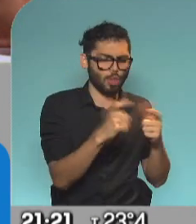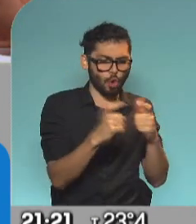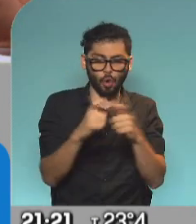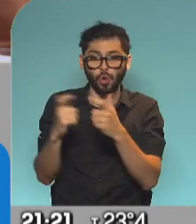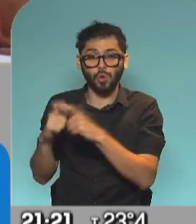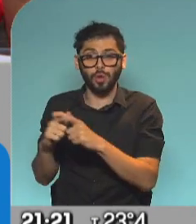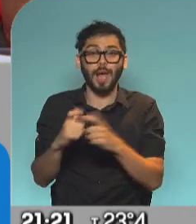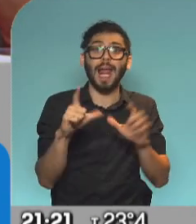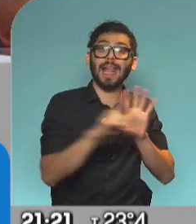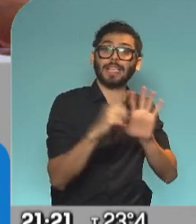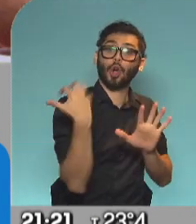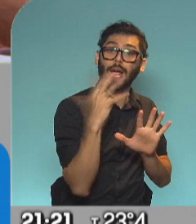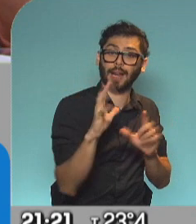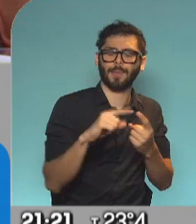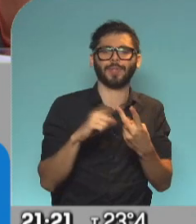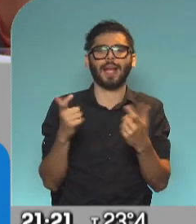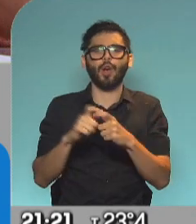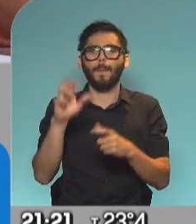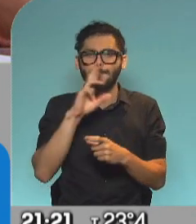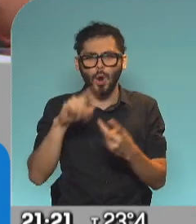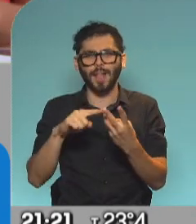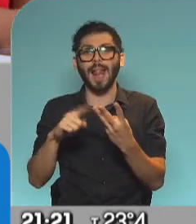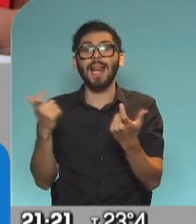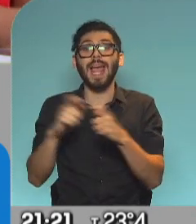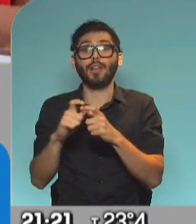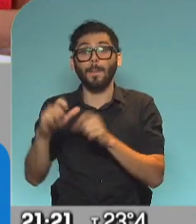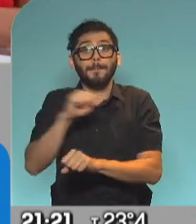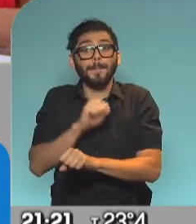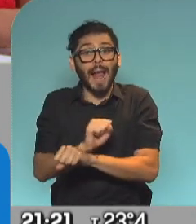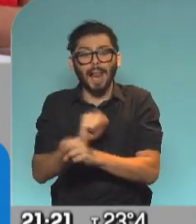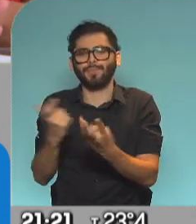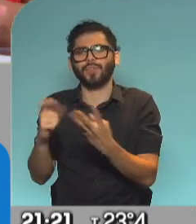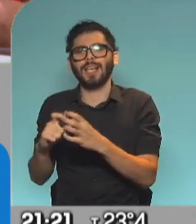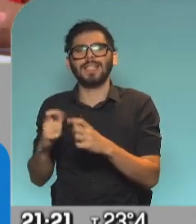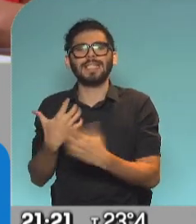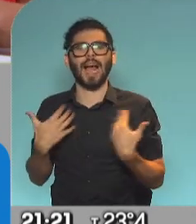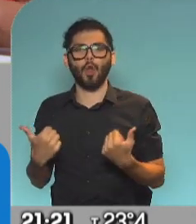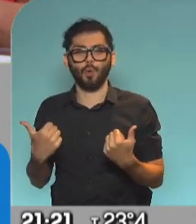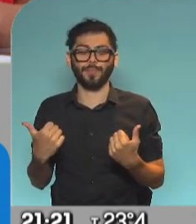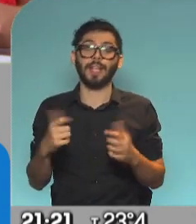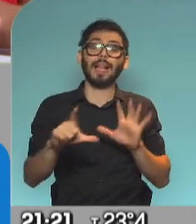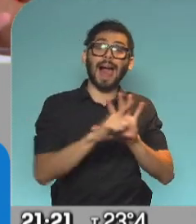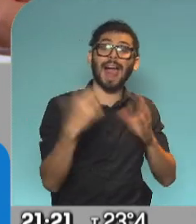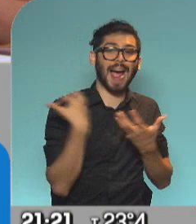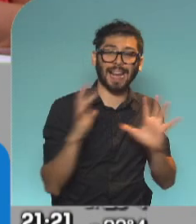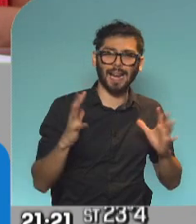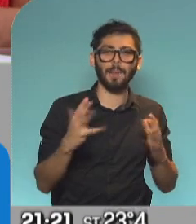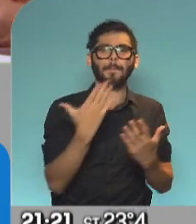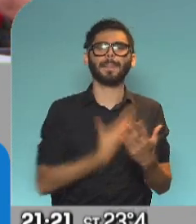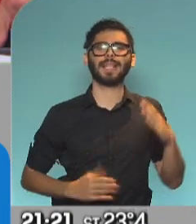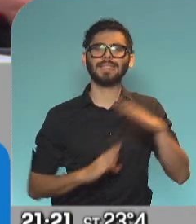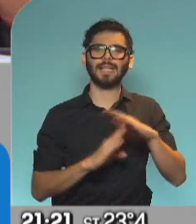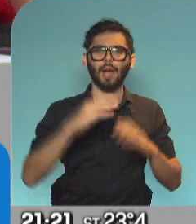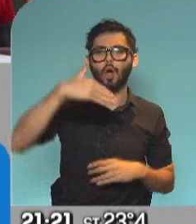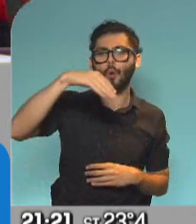legislación general, la de mujeres, la legislación penal y de salud. En legislación general la presidenta de la comisión es Cecilia